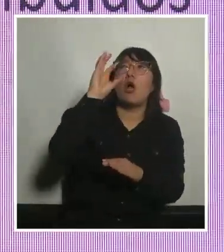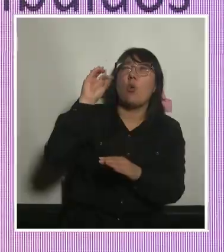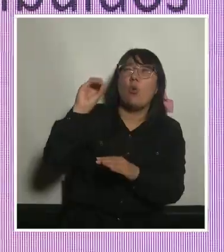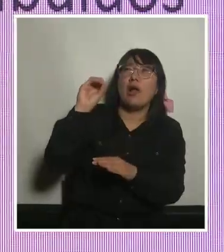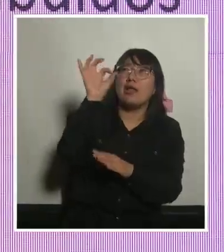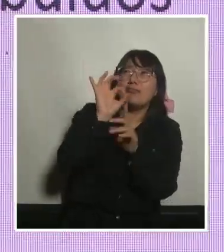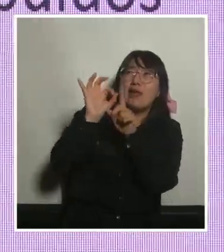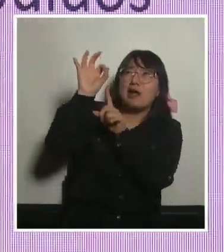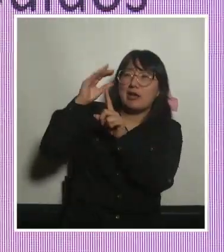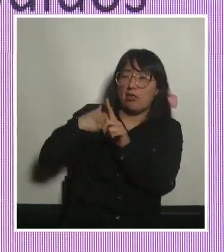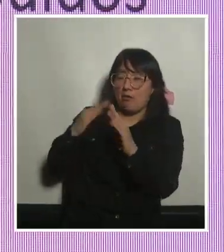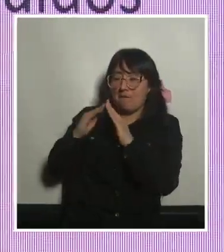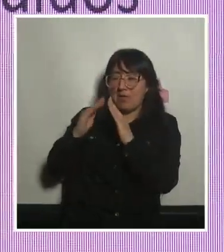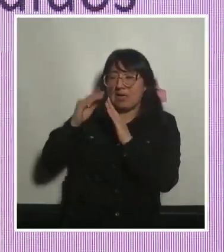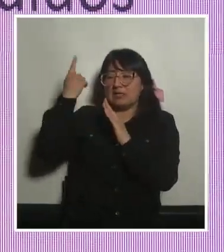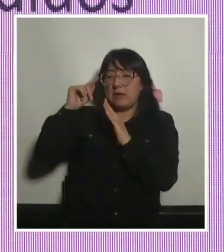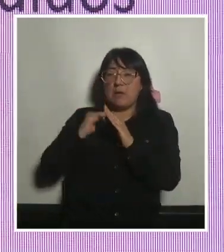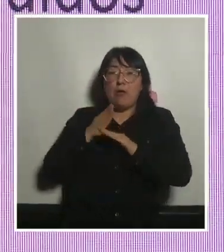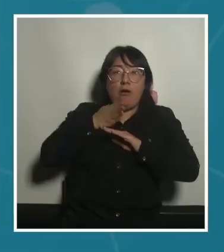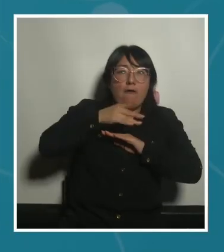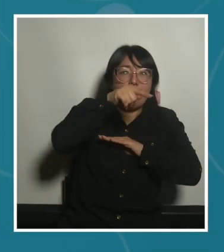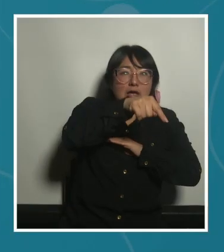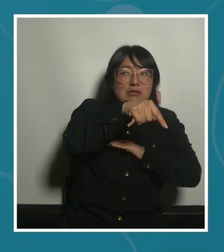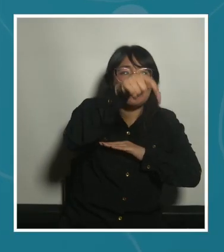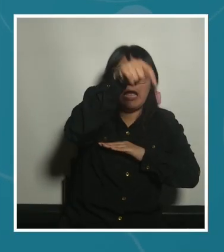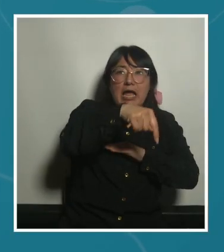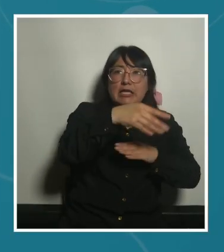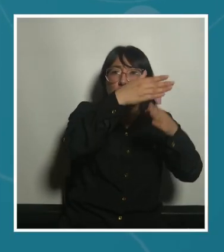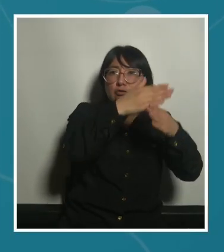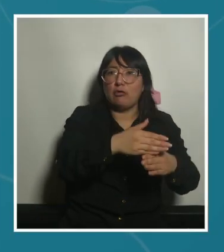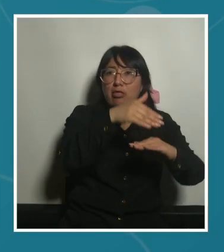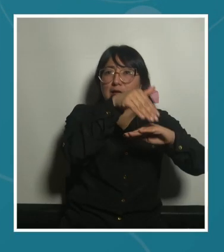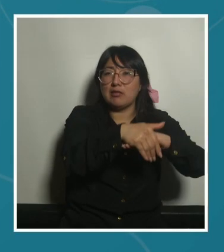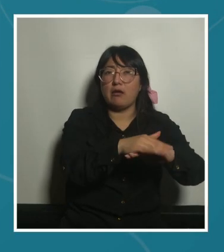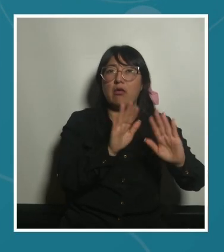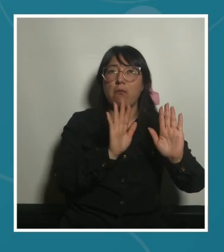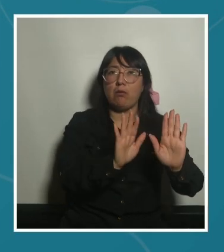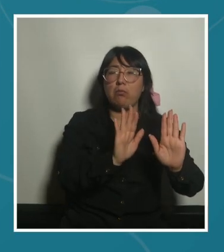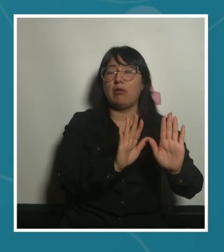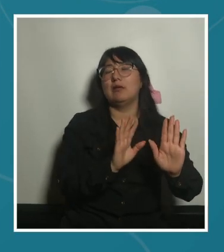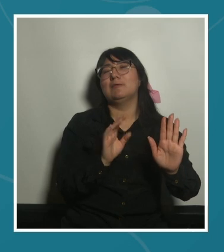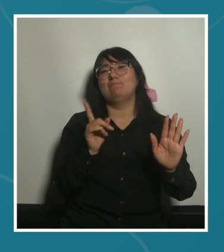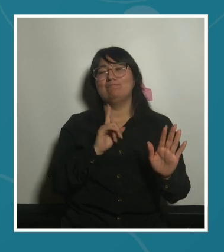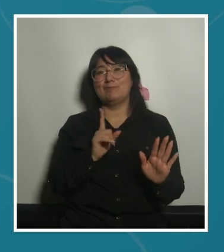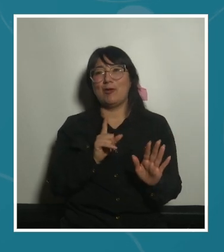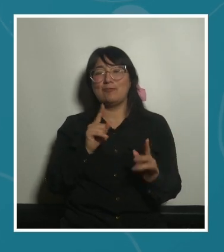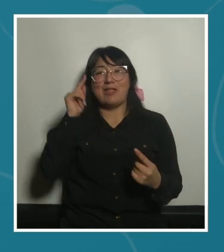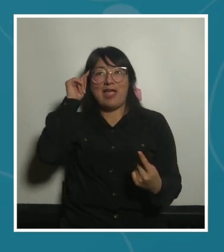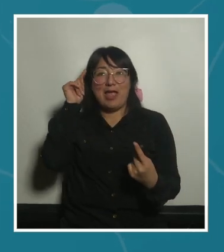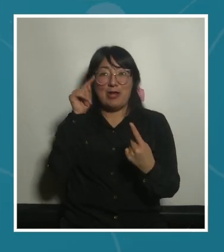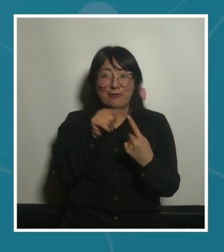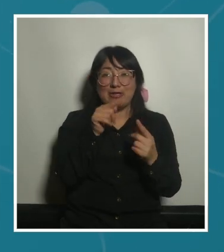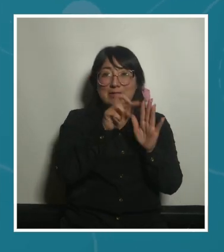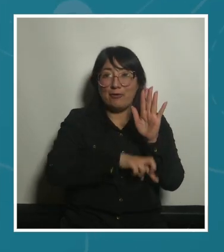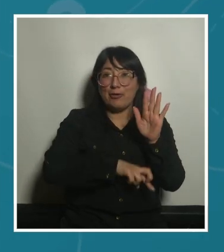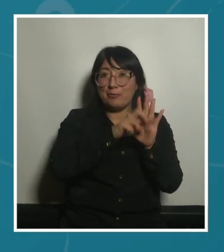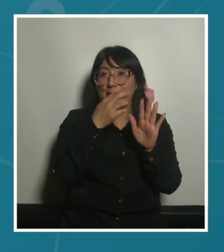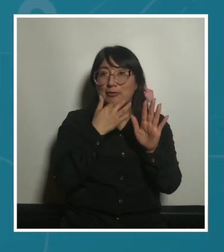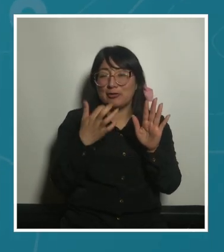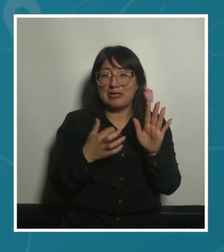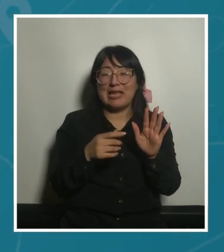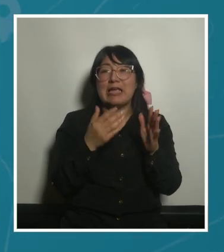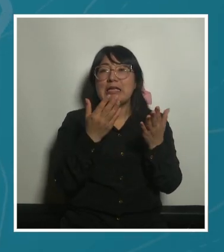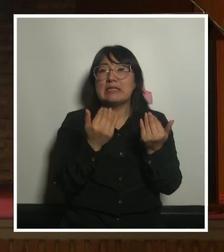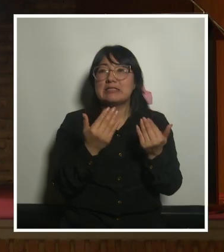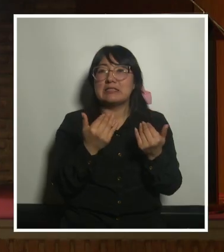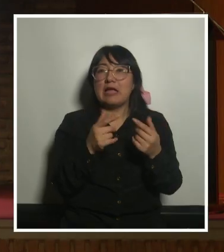casa pero ¿qué haces en la biblioteca? ¿te estás ahí toda la tarde esperando? entonces la idea de este proyecto es que tuviese una